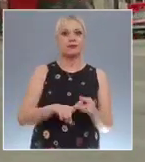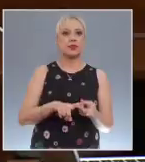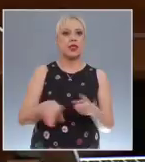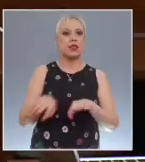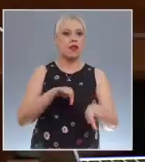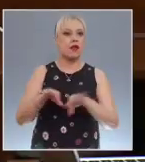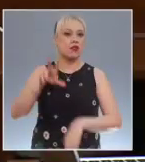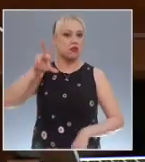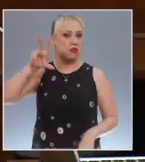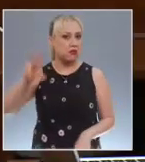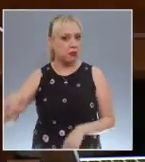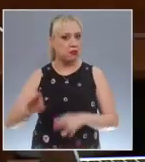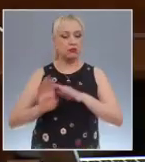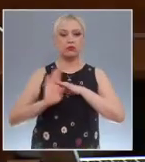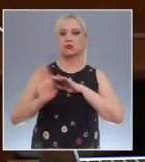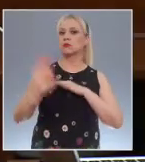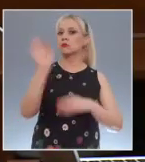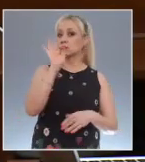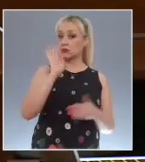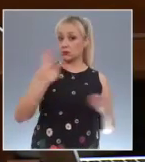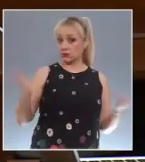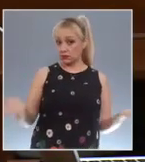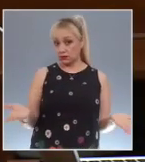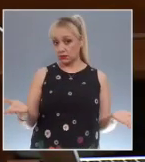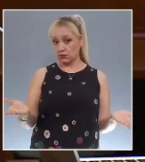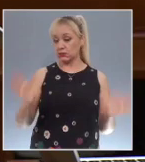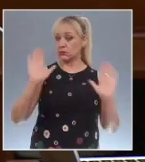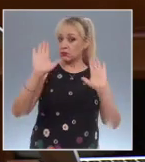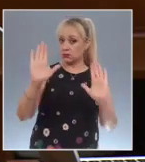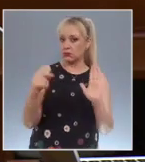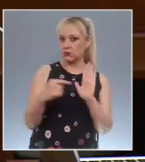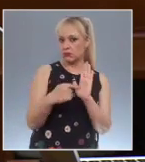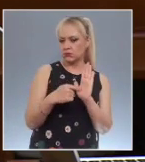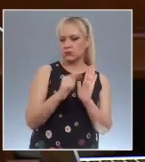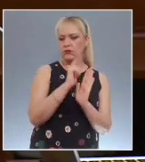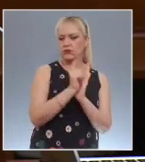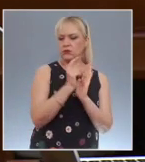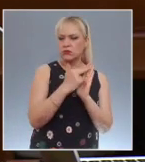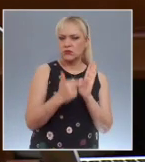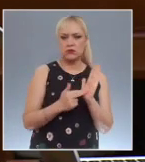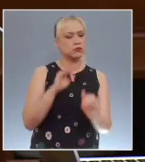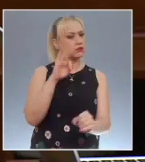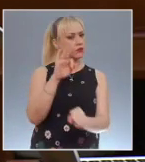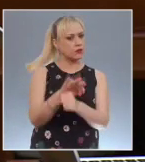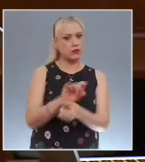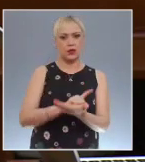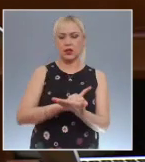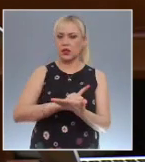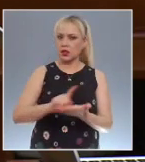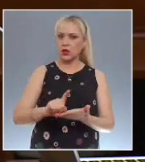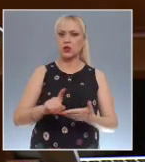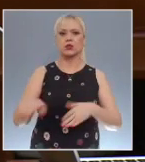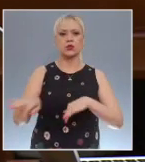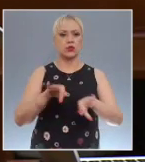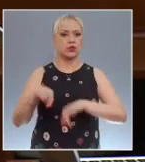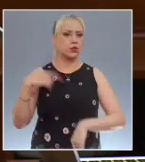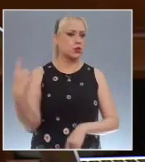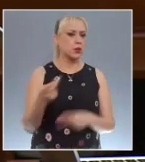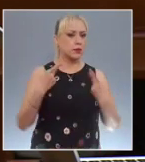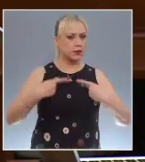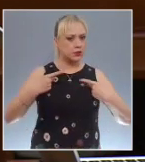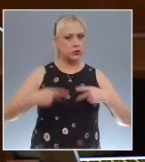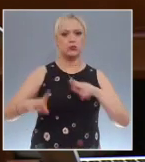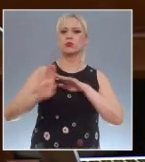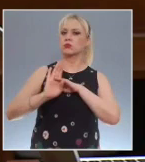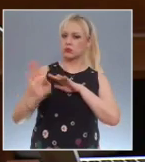No obstante que la norma pretende la protección del derecho humano al trabajo de las personas migrantes, lo cierto